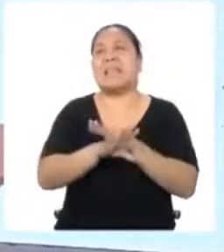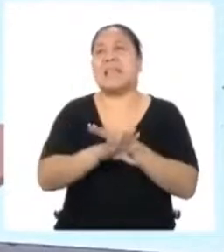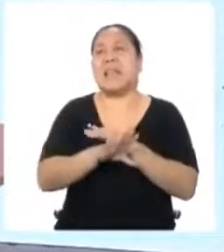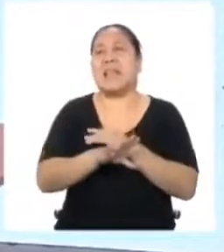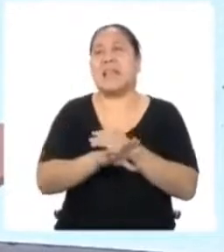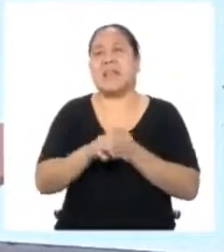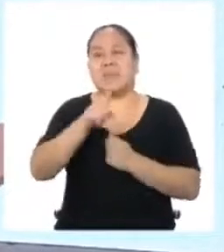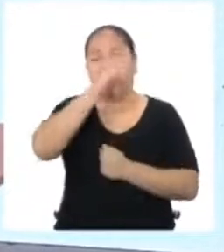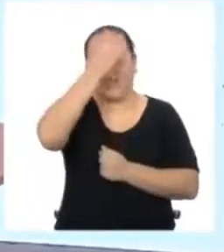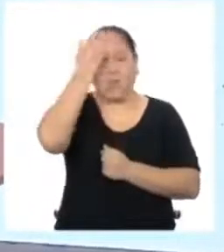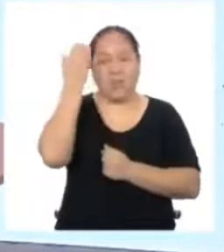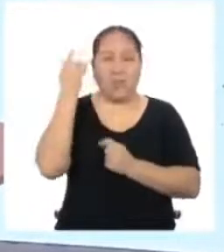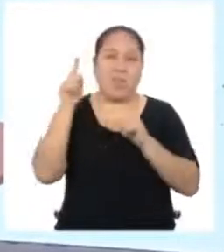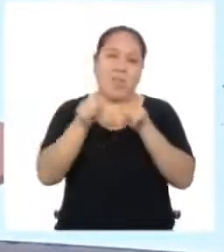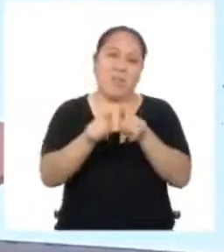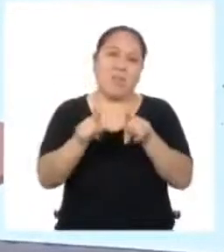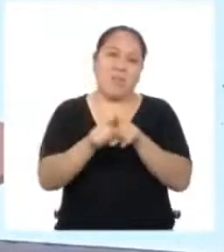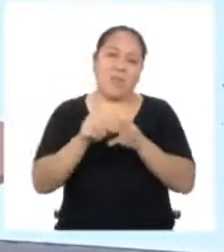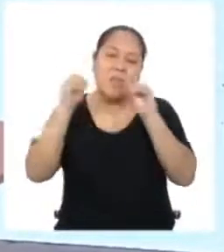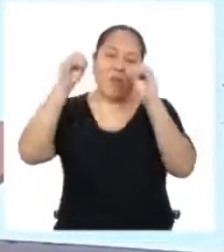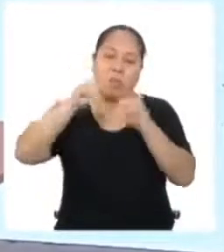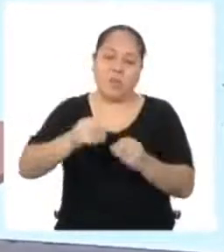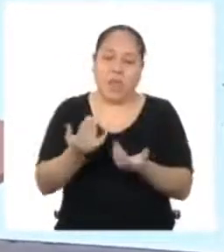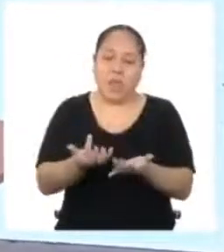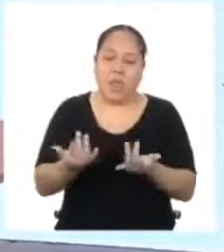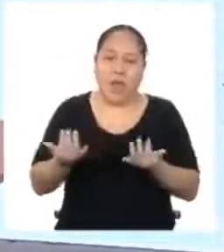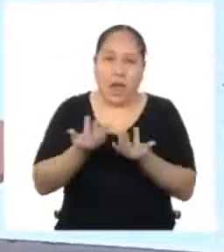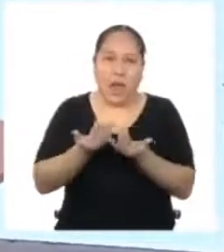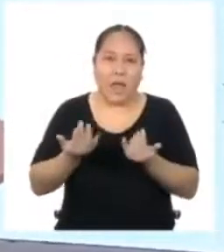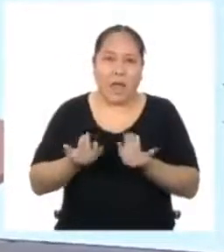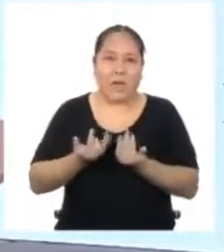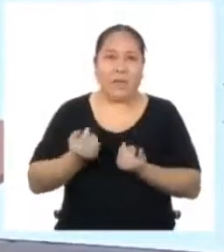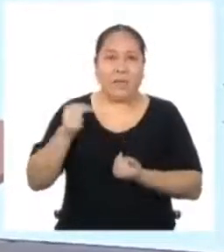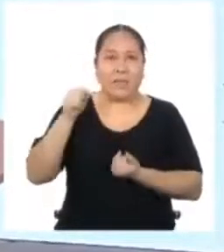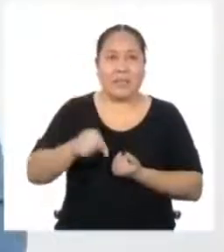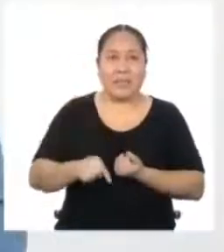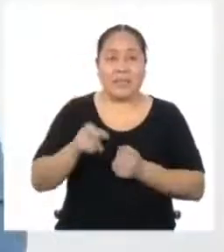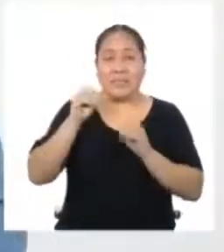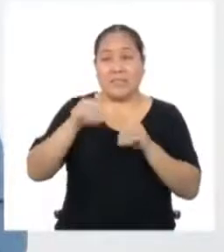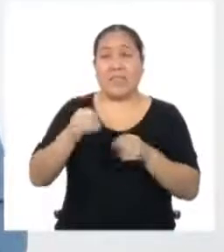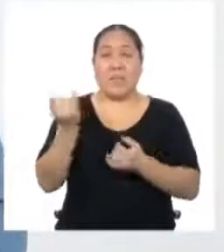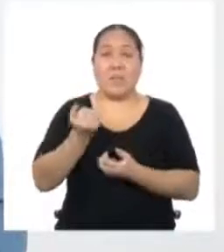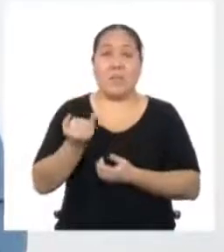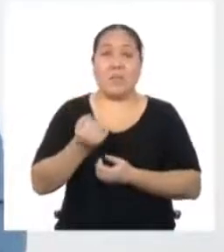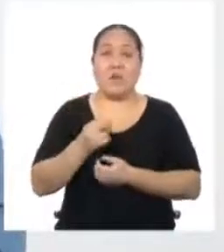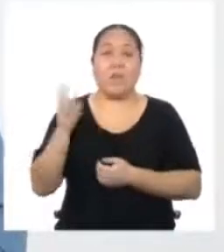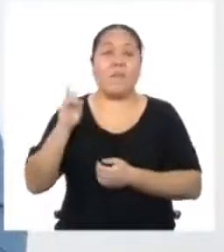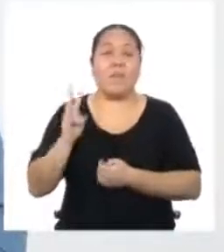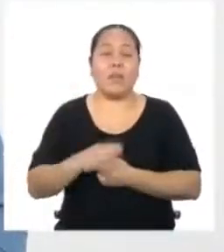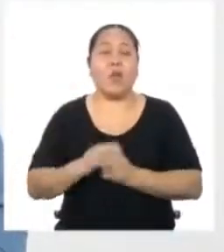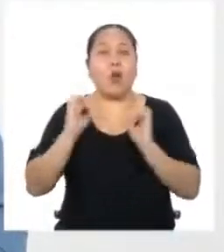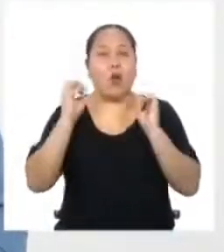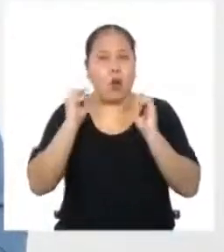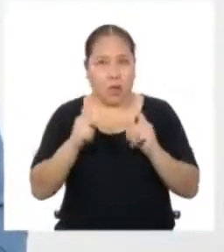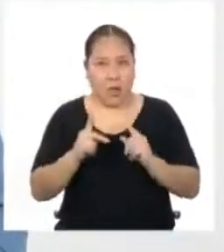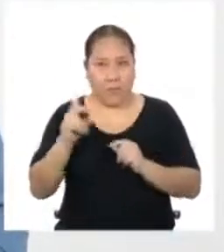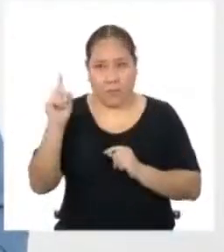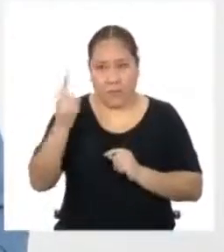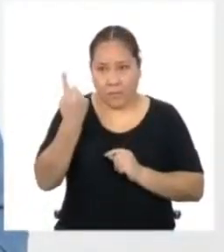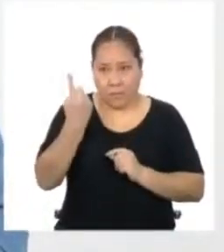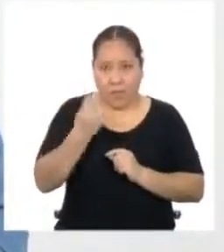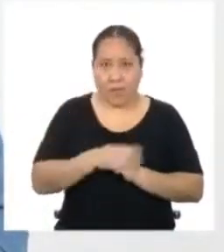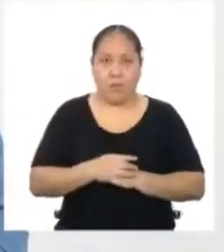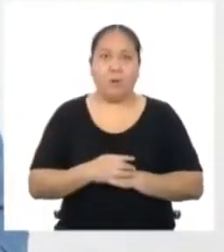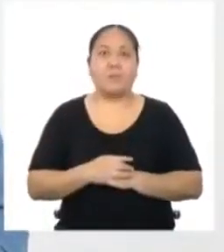Me estaba olvidando que también hay que instalar el grasa ahí Por eso también está de verde Ok, lo primero que tenemos que